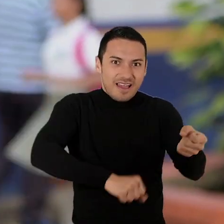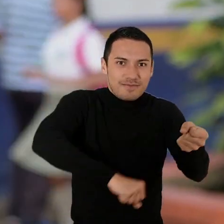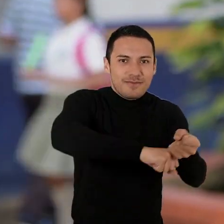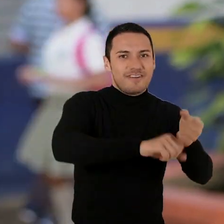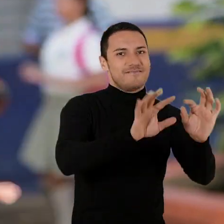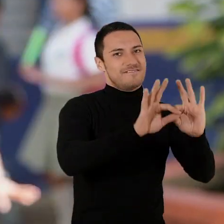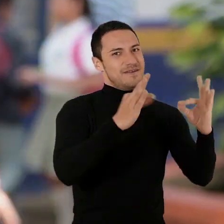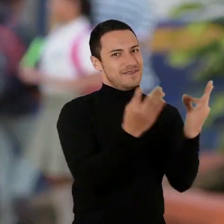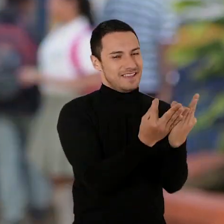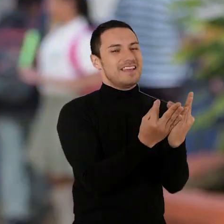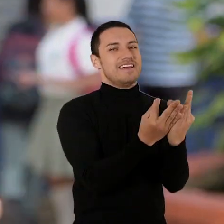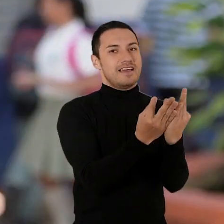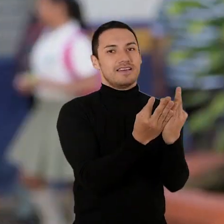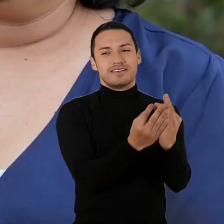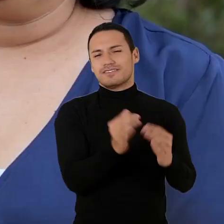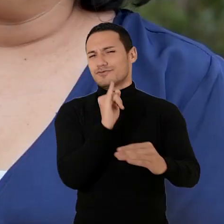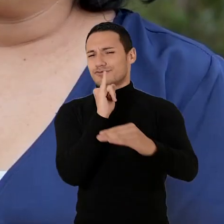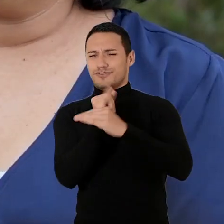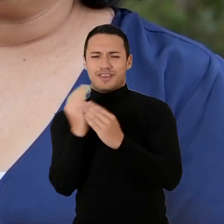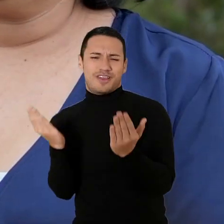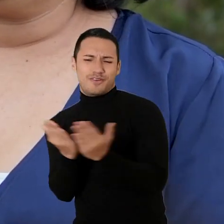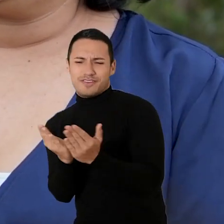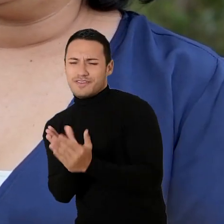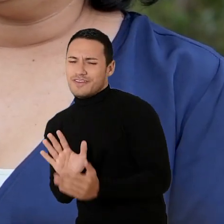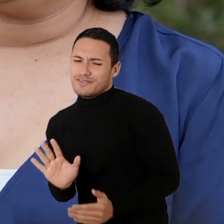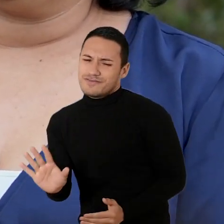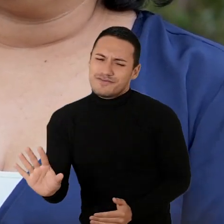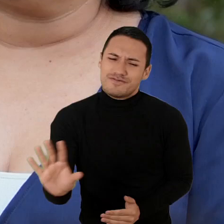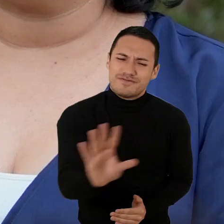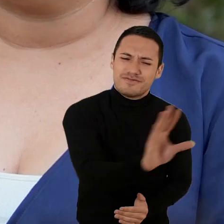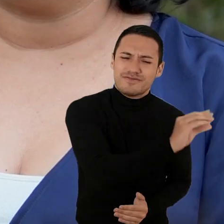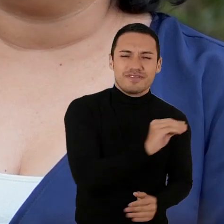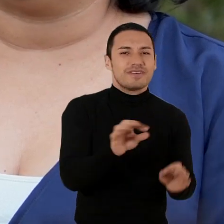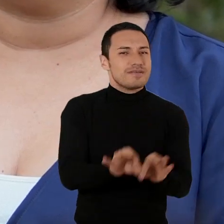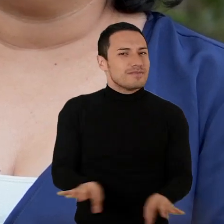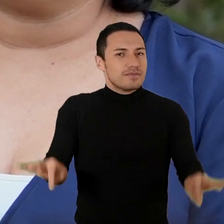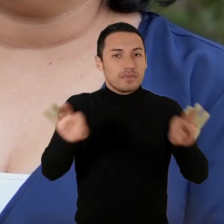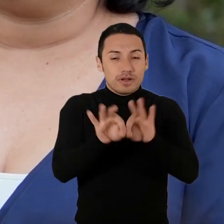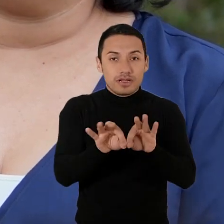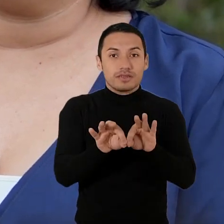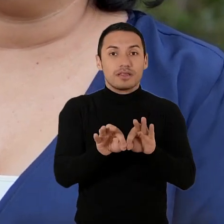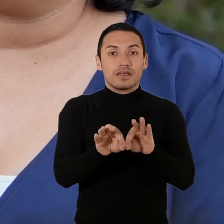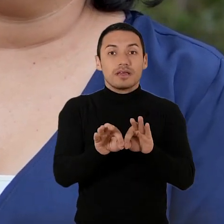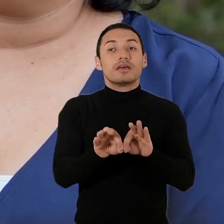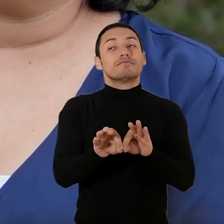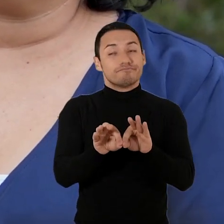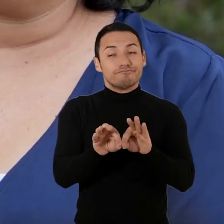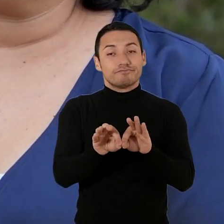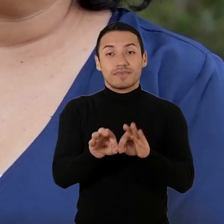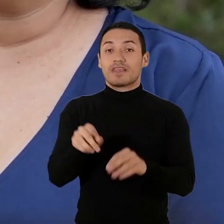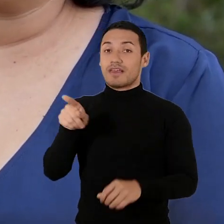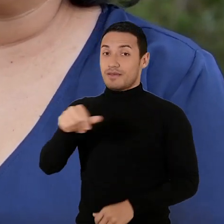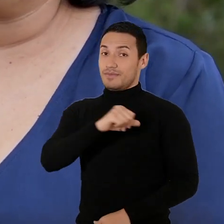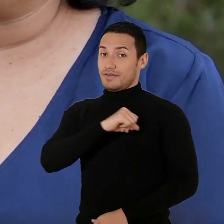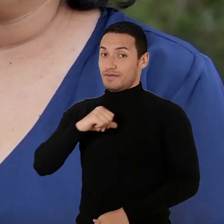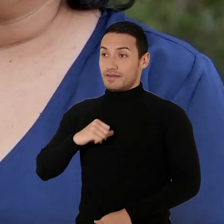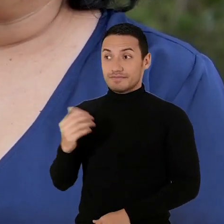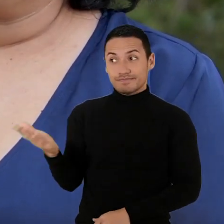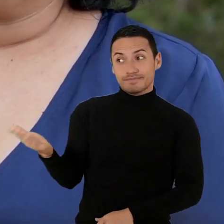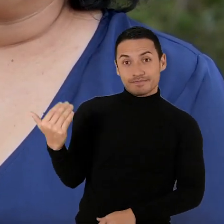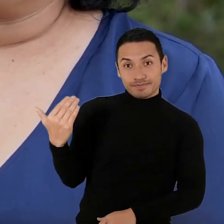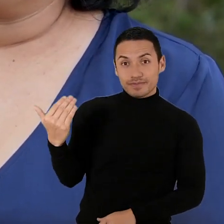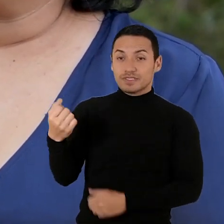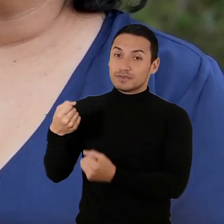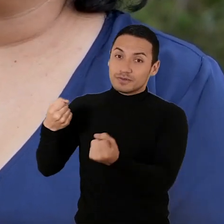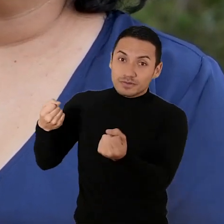de trabajo complementario en casa para las familias En todas las instituciones educativas es muy importante que la parte privada